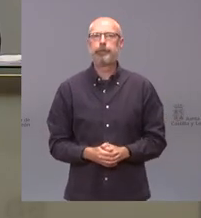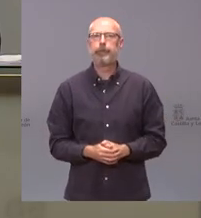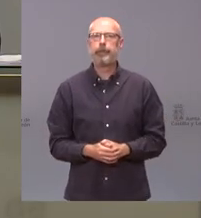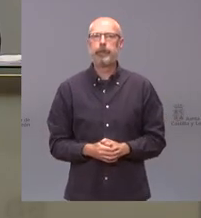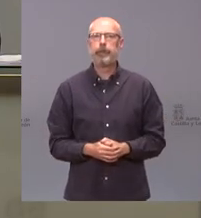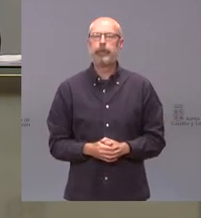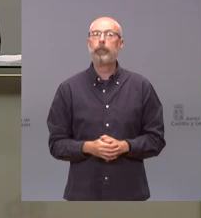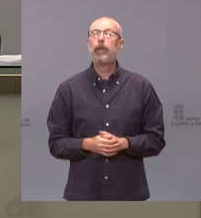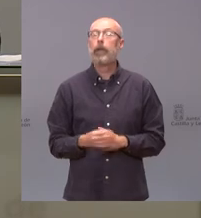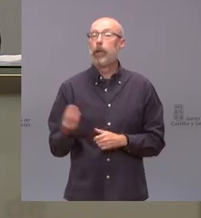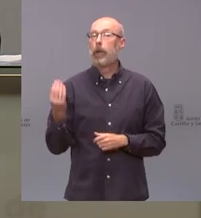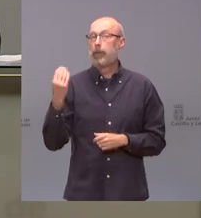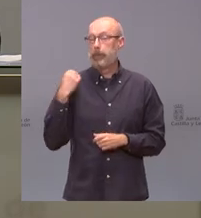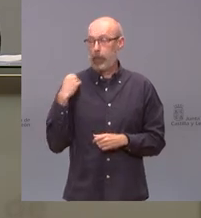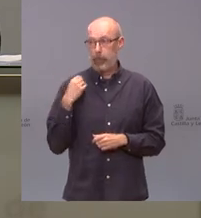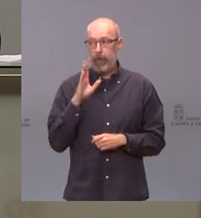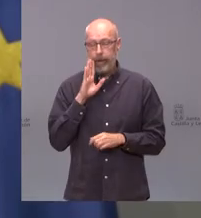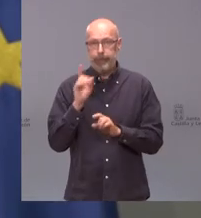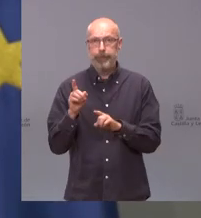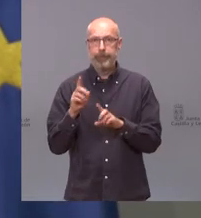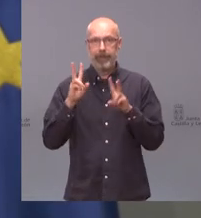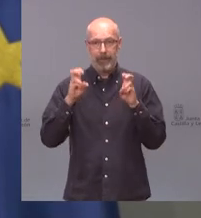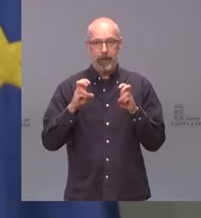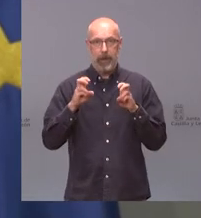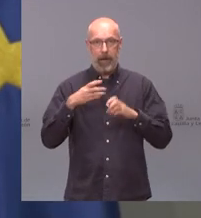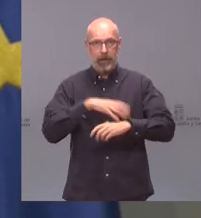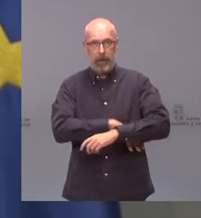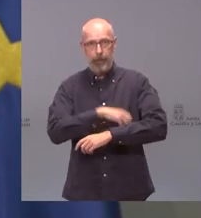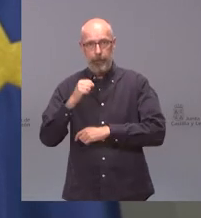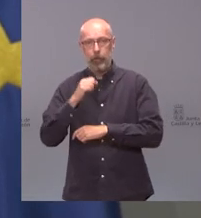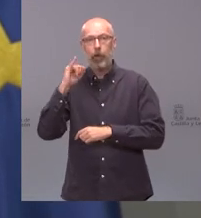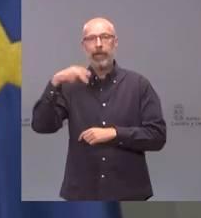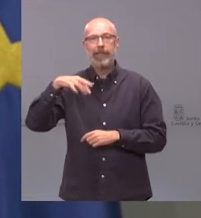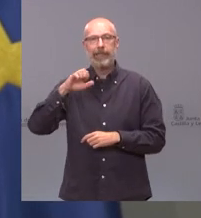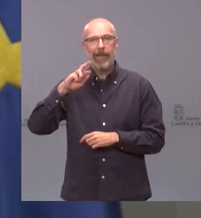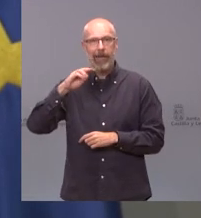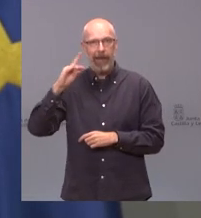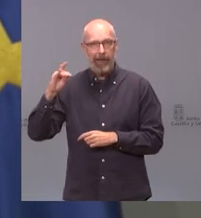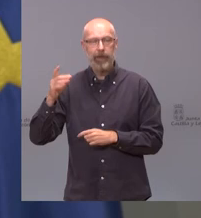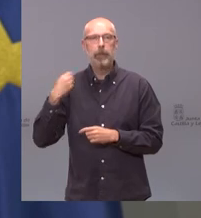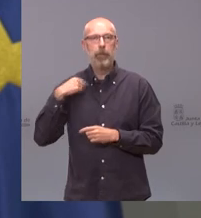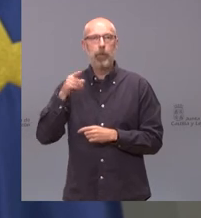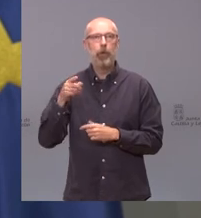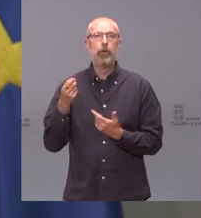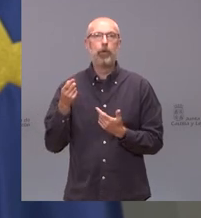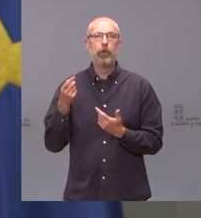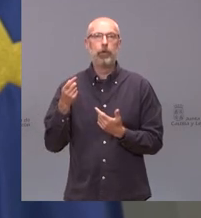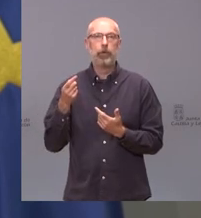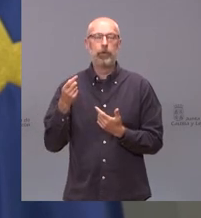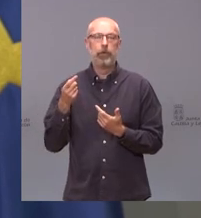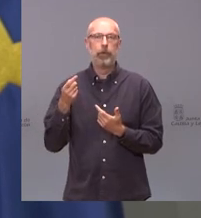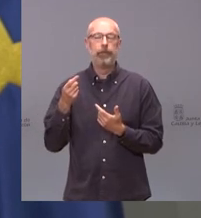sobre la pregunta que me hace sobre los fondos Interreg para fondos interregionales no